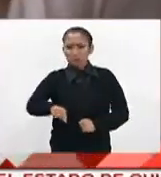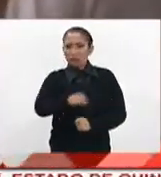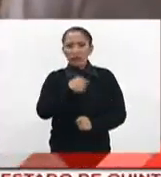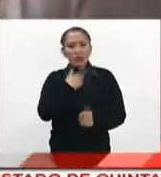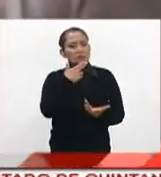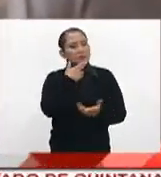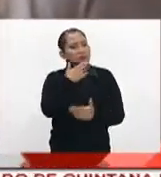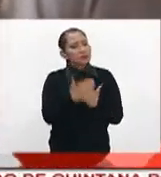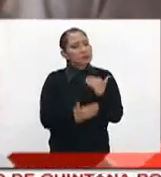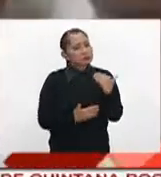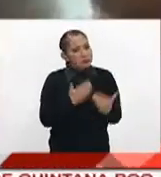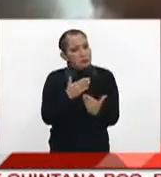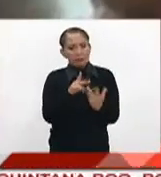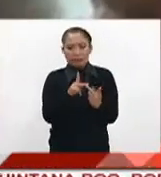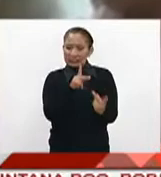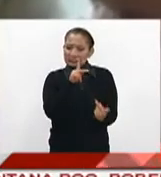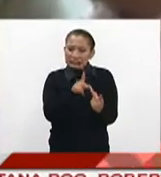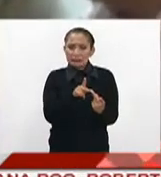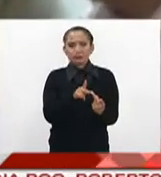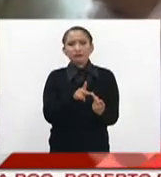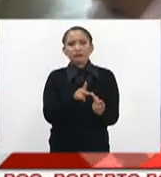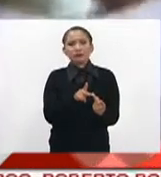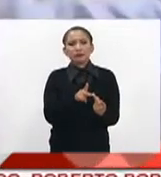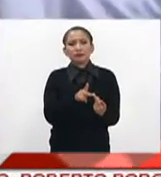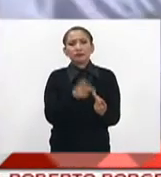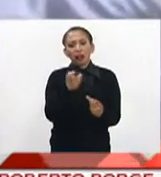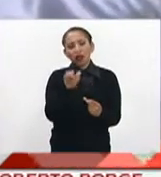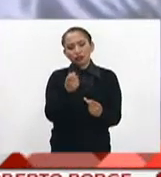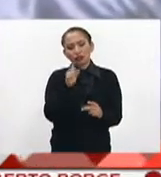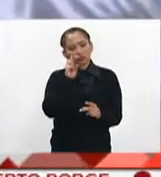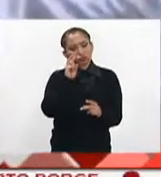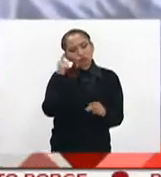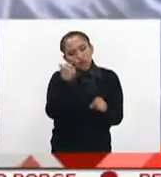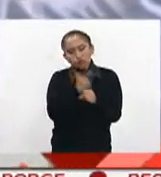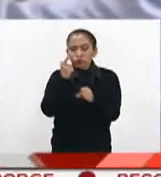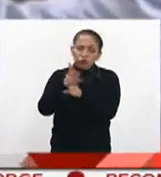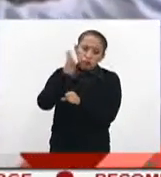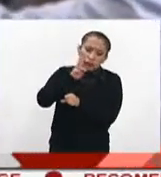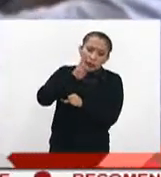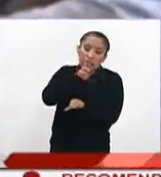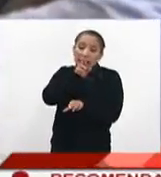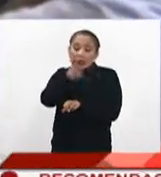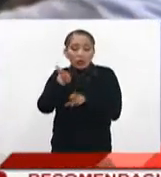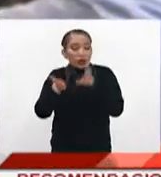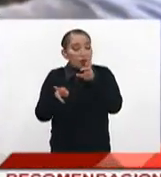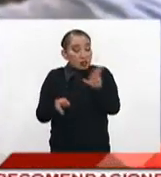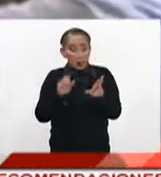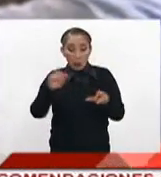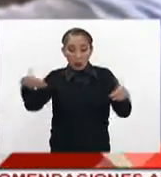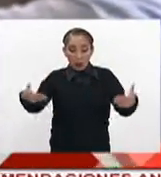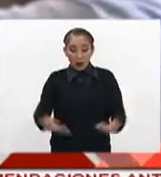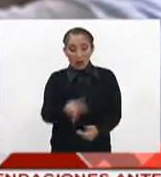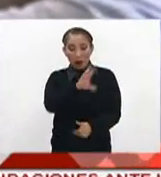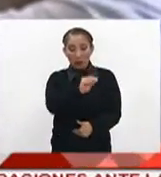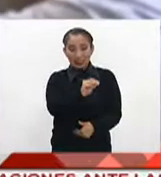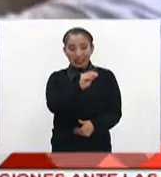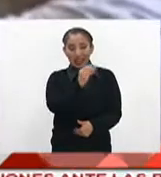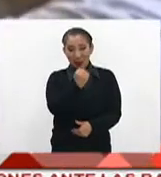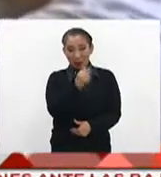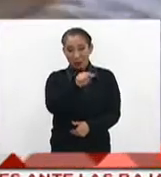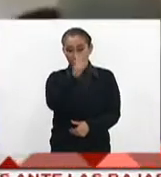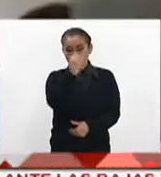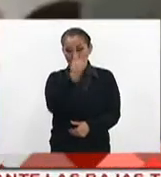que funciona perfectamente. Eso queda de manifiesto cuando los resultados al 99.9